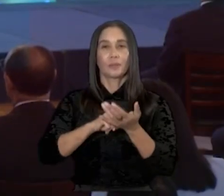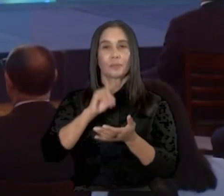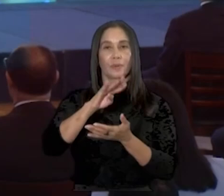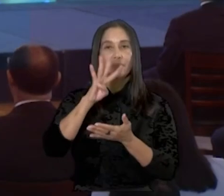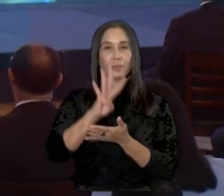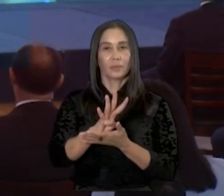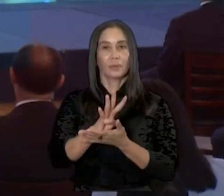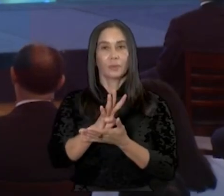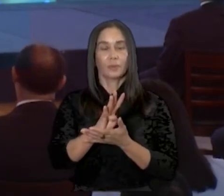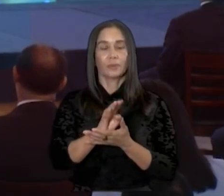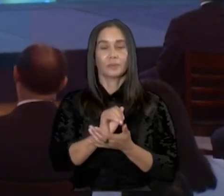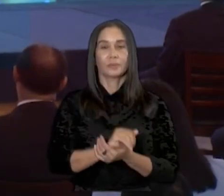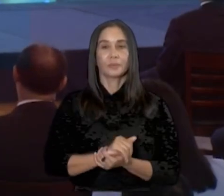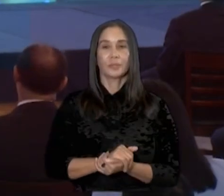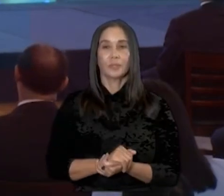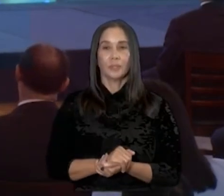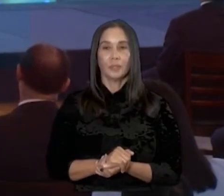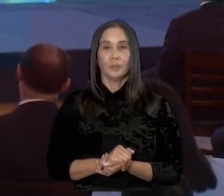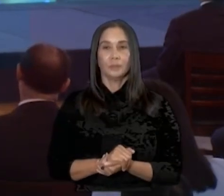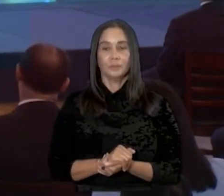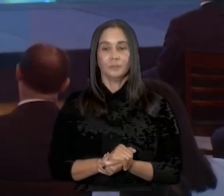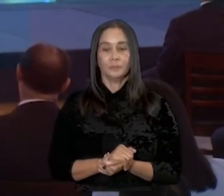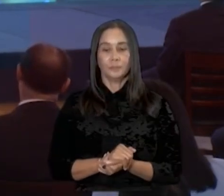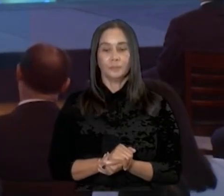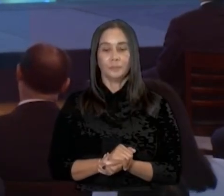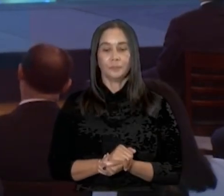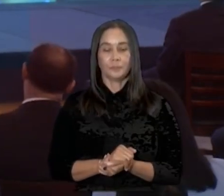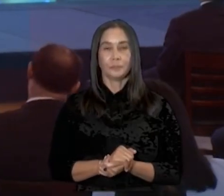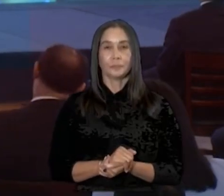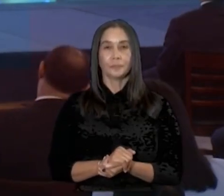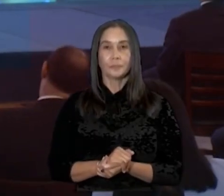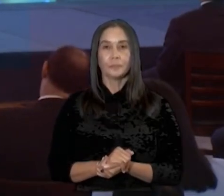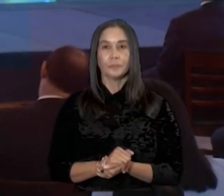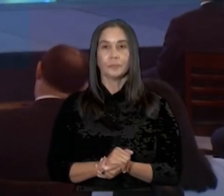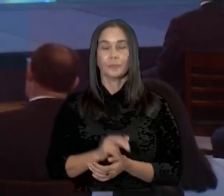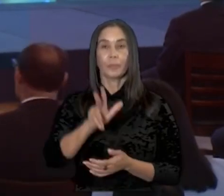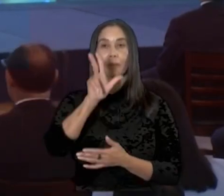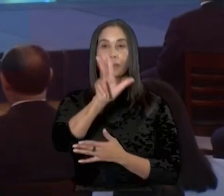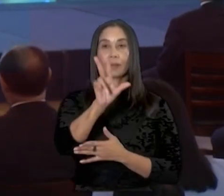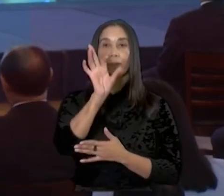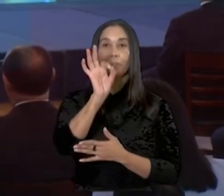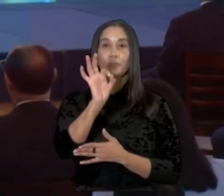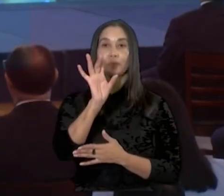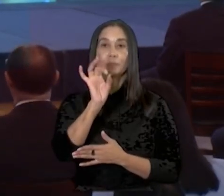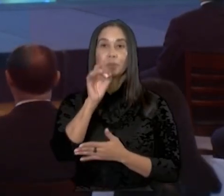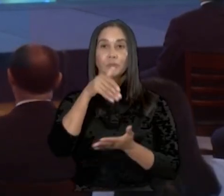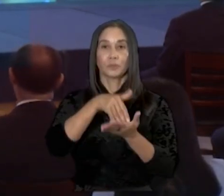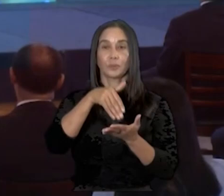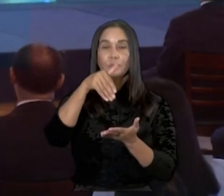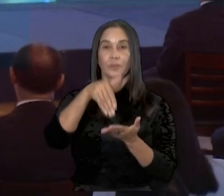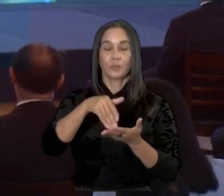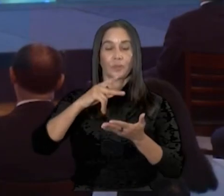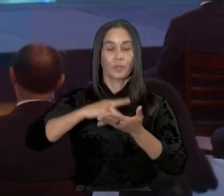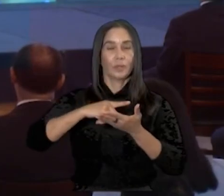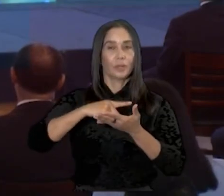informado aquí, que es para el nicho de los denominados NINIS, y 3.8 millones para el programa